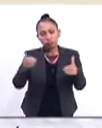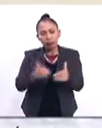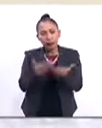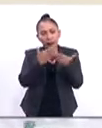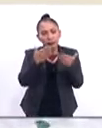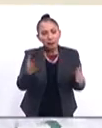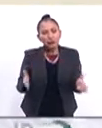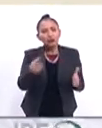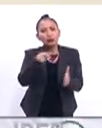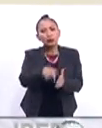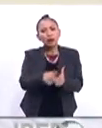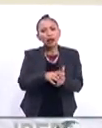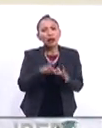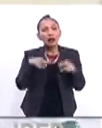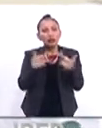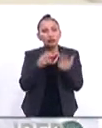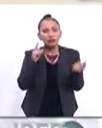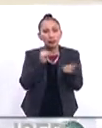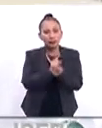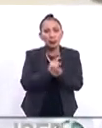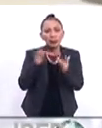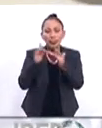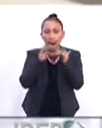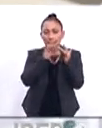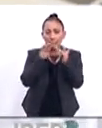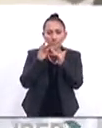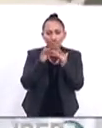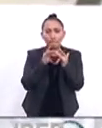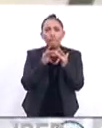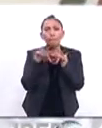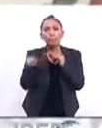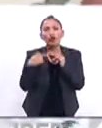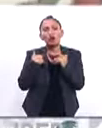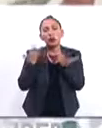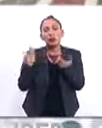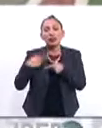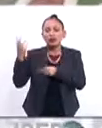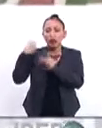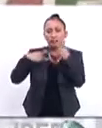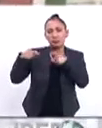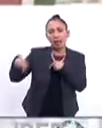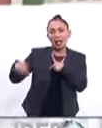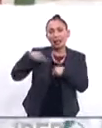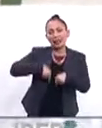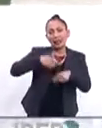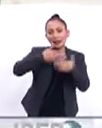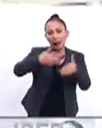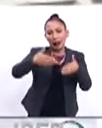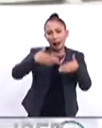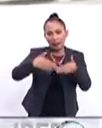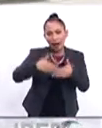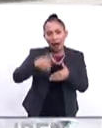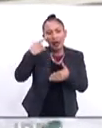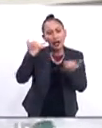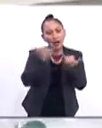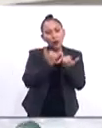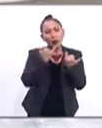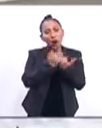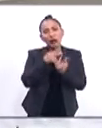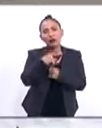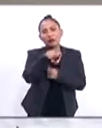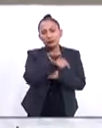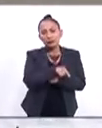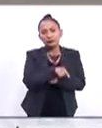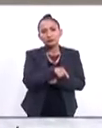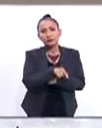de apertura esto es una reunión o un contacto con los peregrinos que se encuentran en el suelo panameño al igual entonces